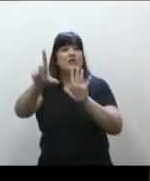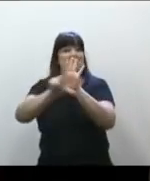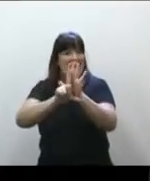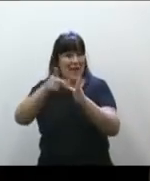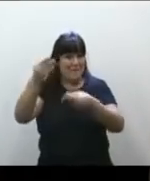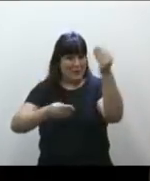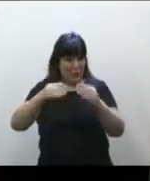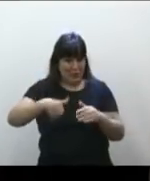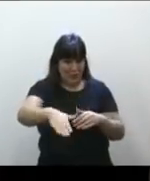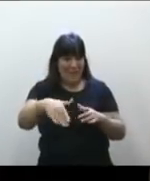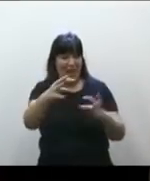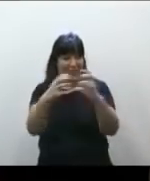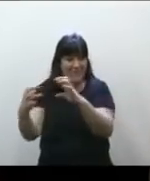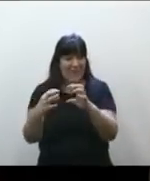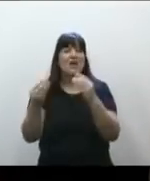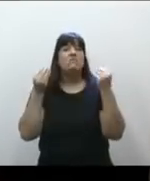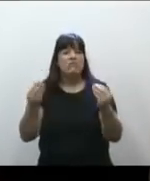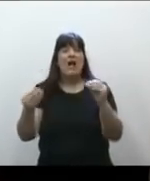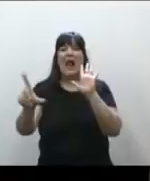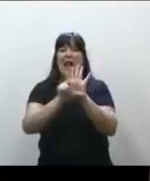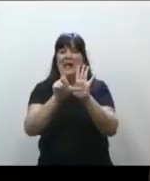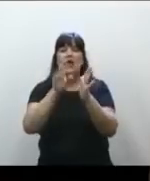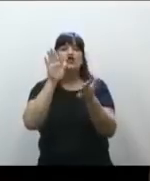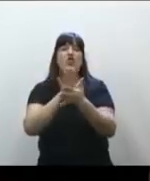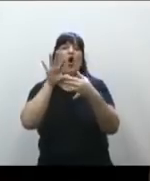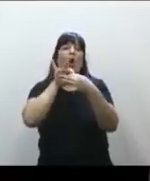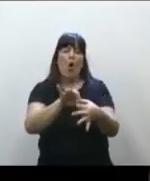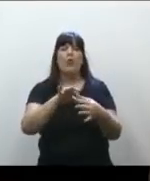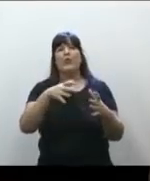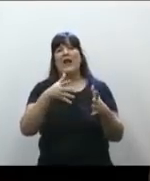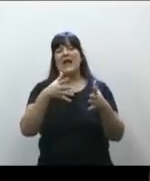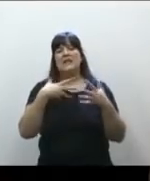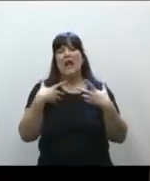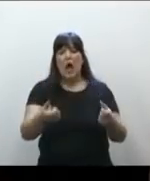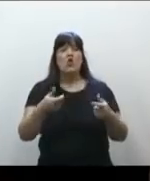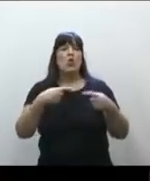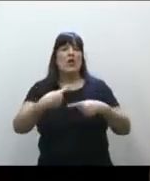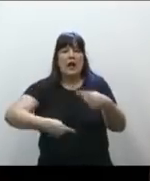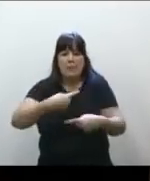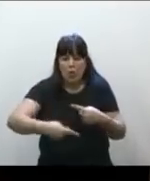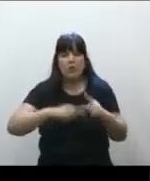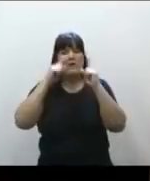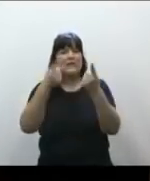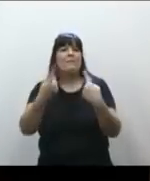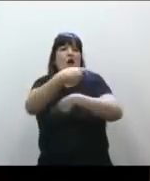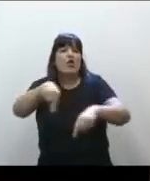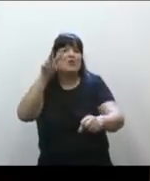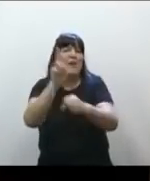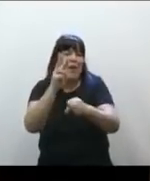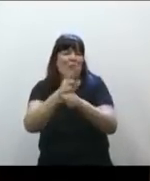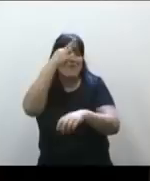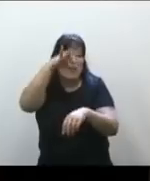que viene, para que las leyes que tienen que ver con la salud reproductiva y las prevenciones tengan los recursos